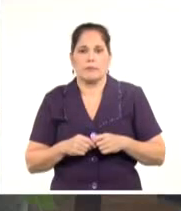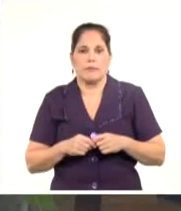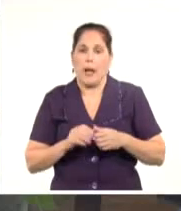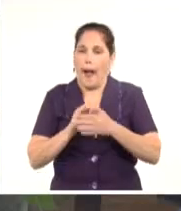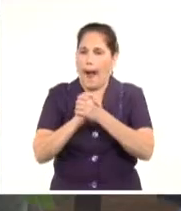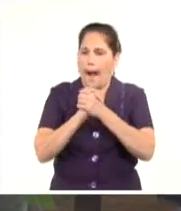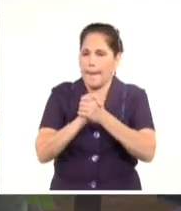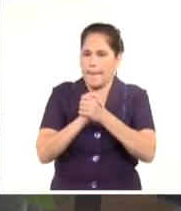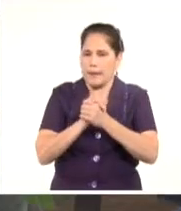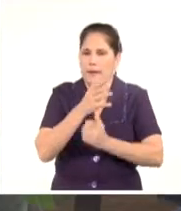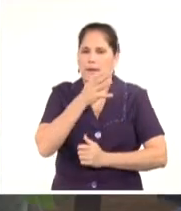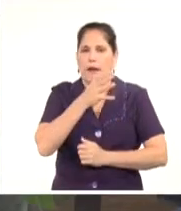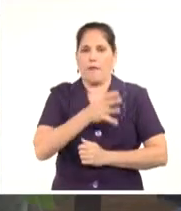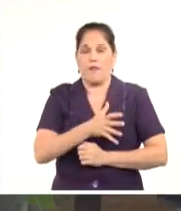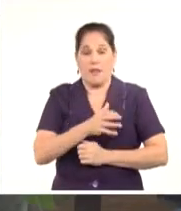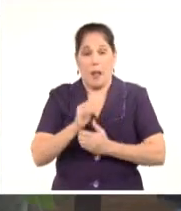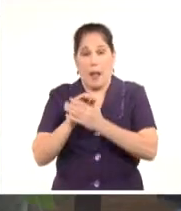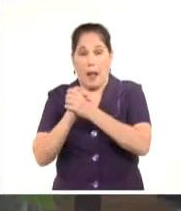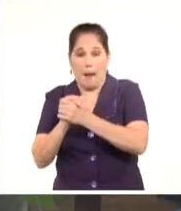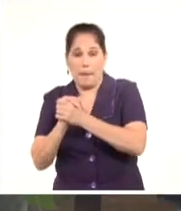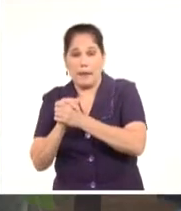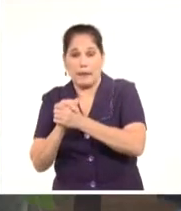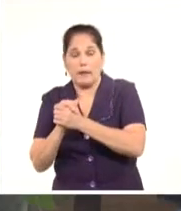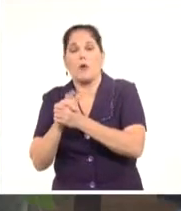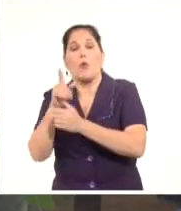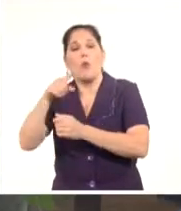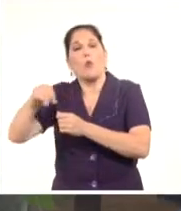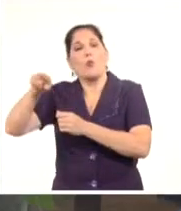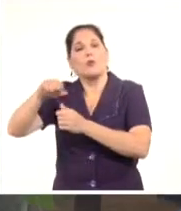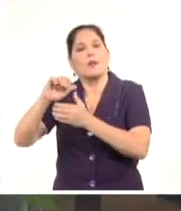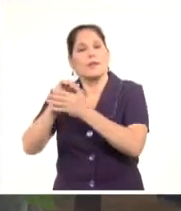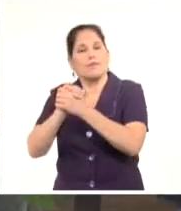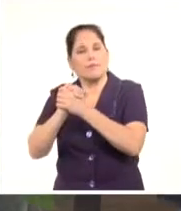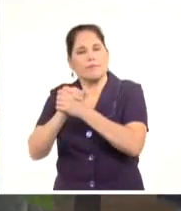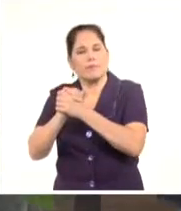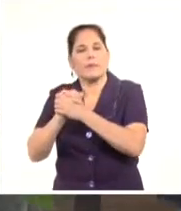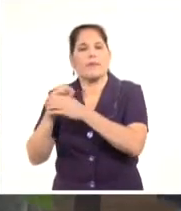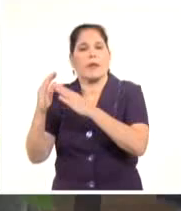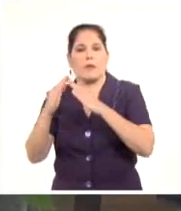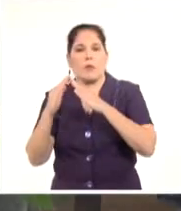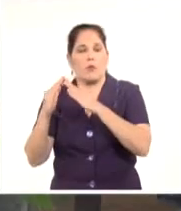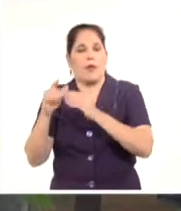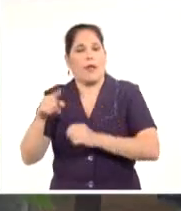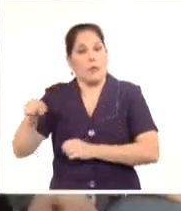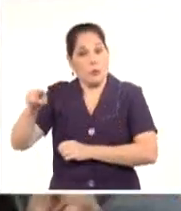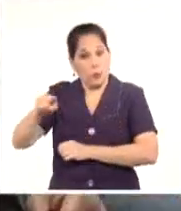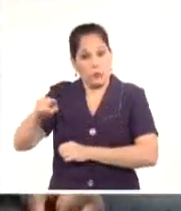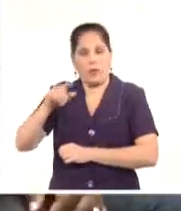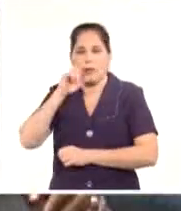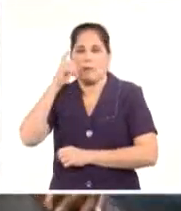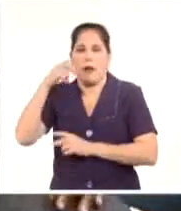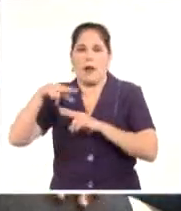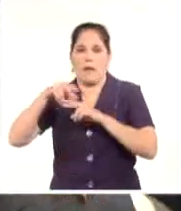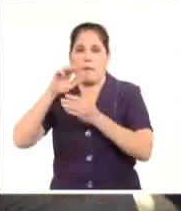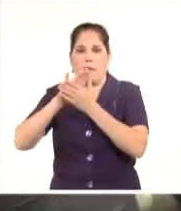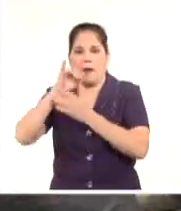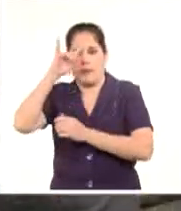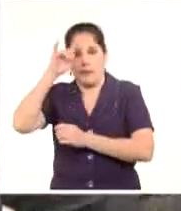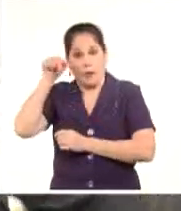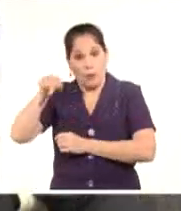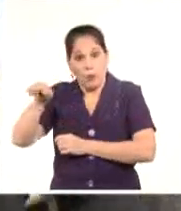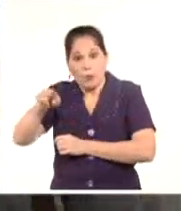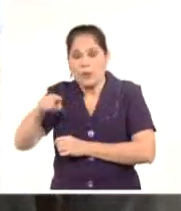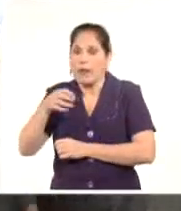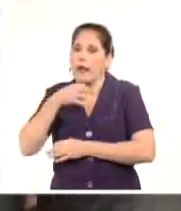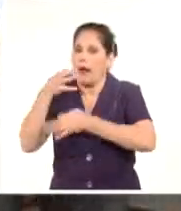amistad, entre el comandante EF y el padre fundador de la comunidad de las Bahamas. Y en función de esto le